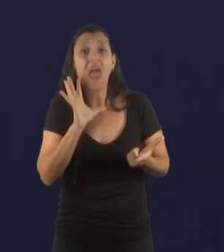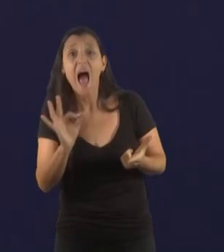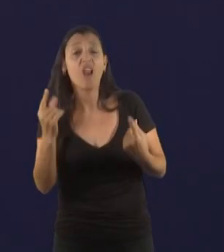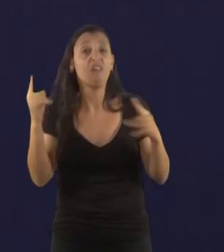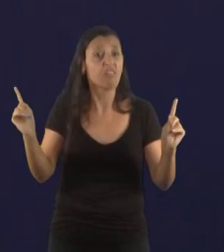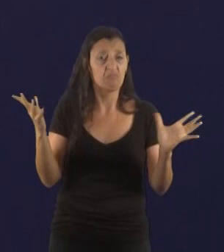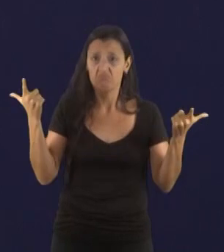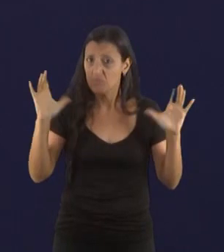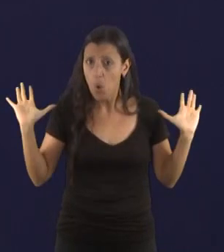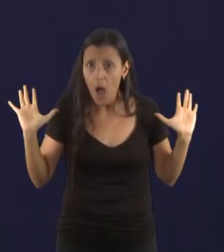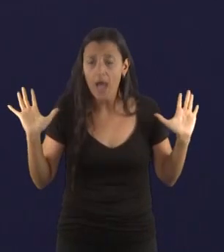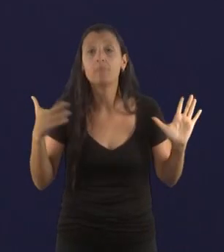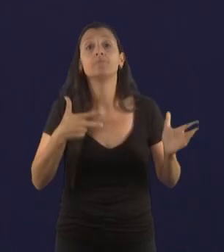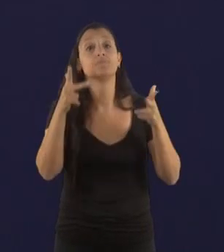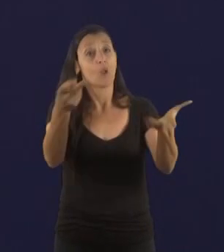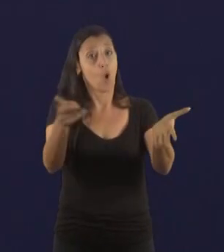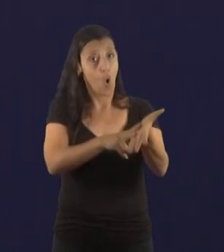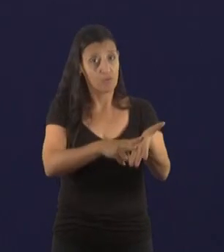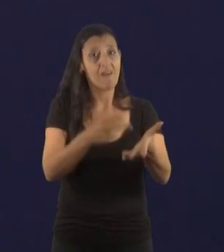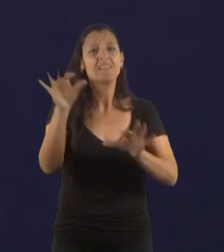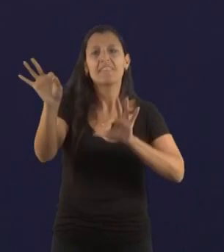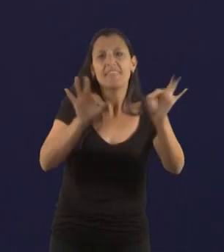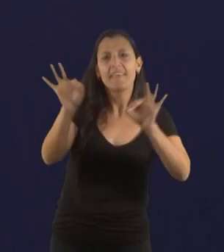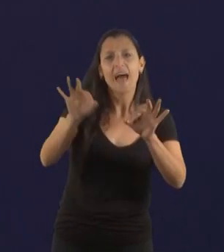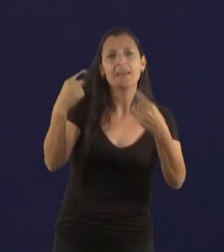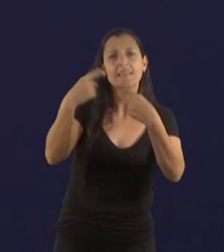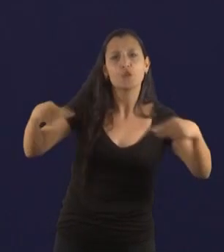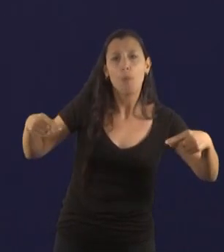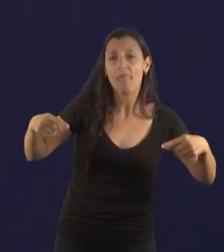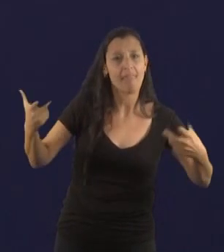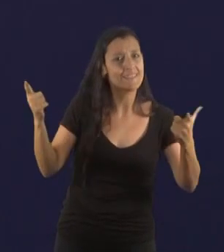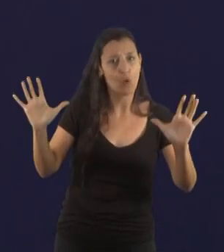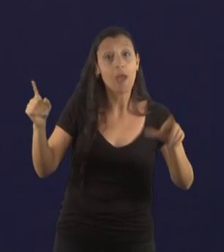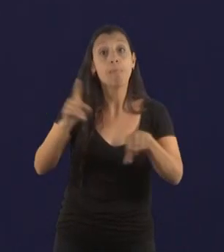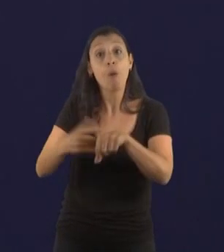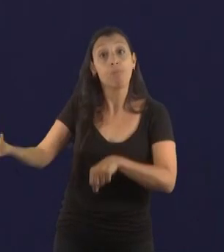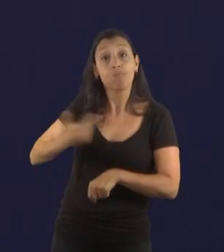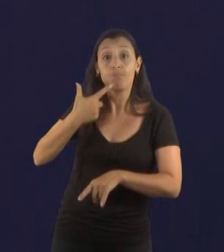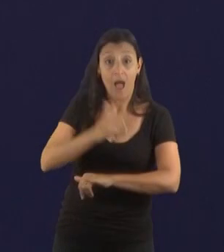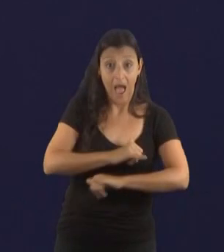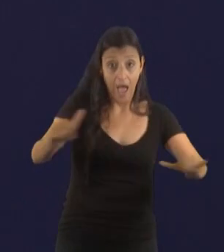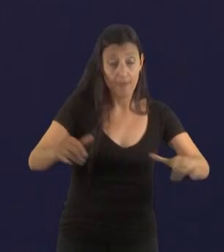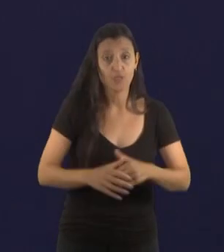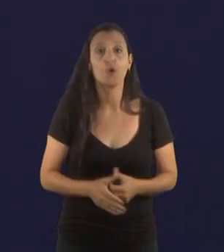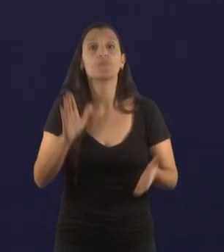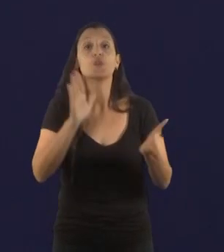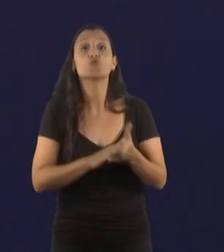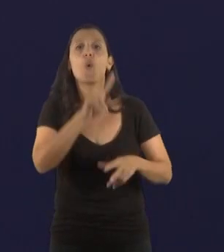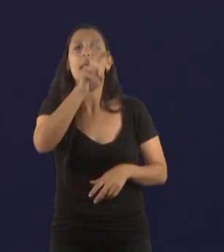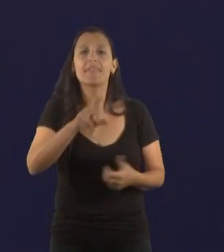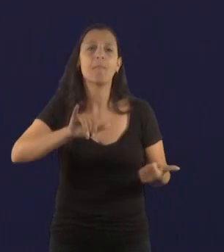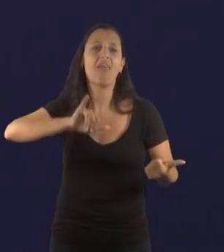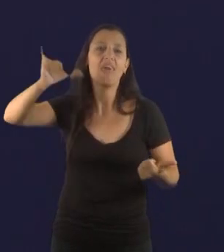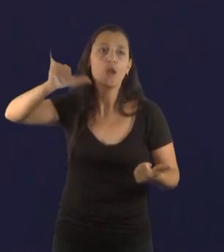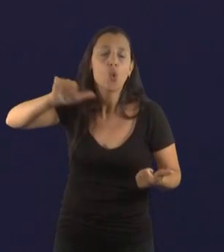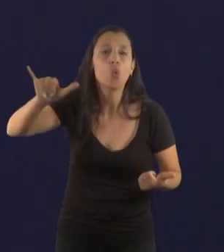ese tema, pero te repito, no tenemos detalles para informar. Con respecto a las denuncias